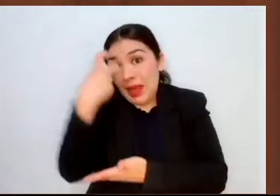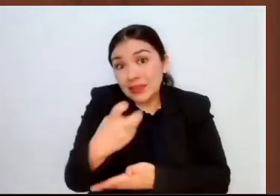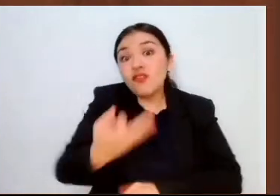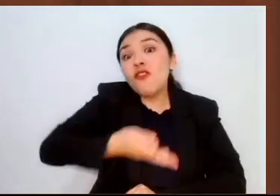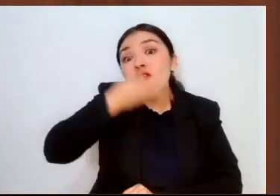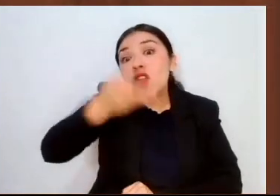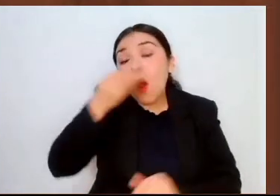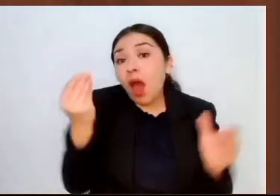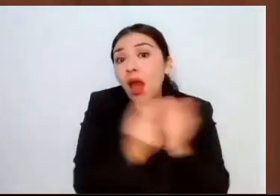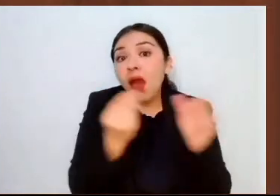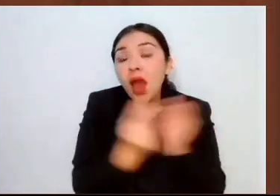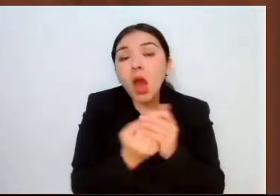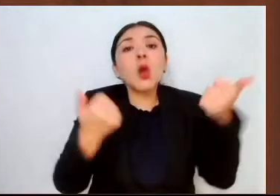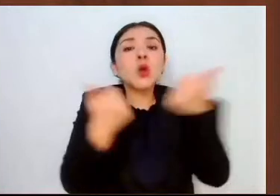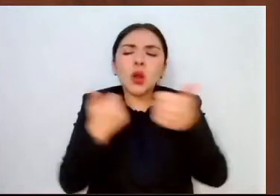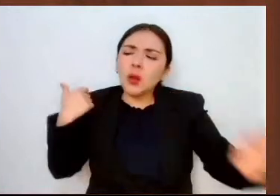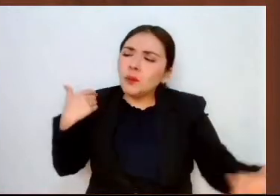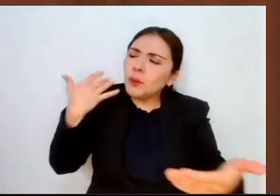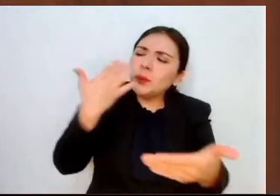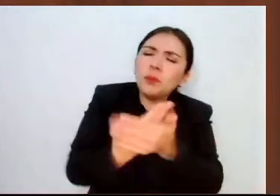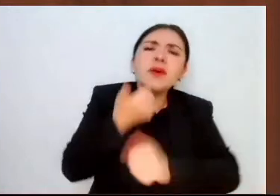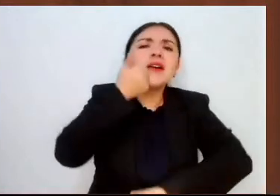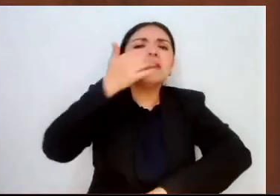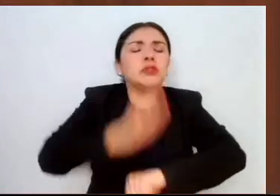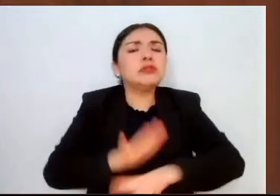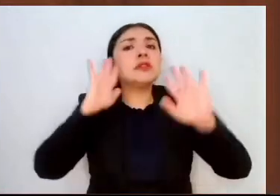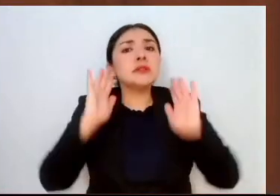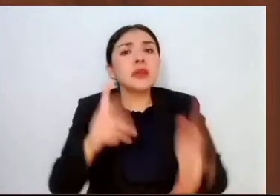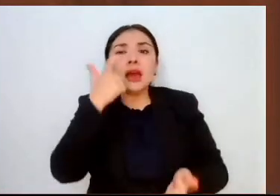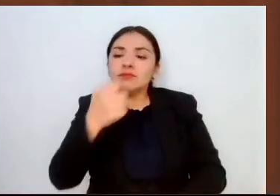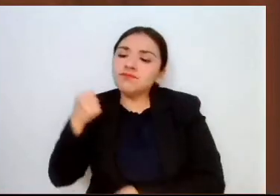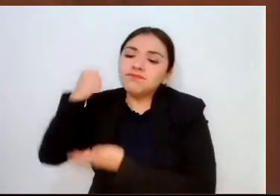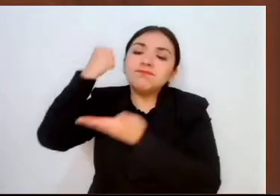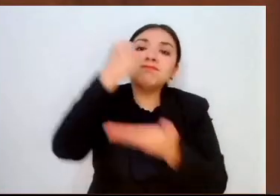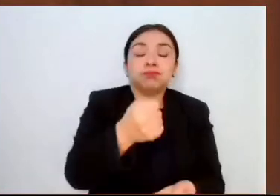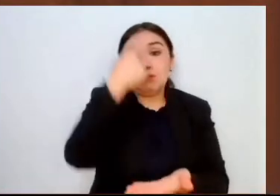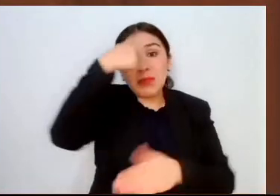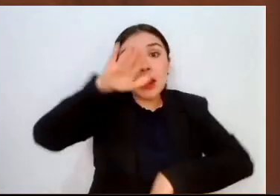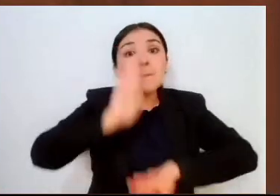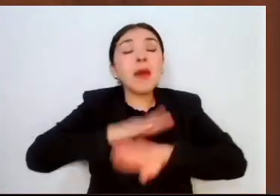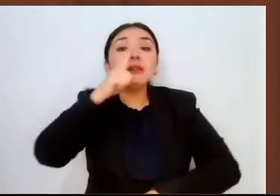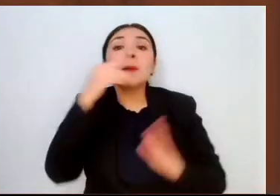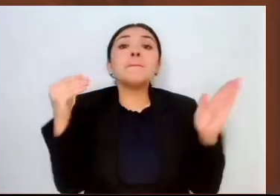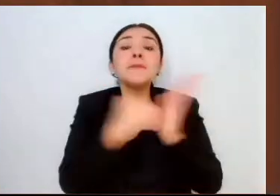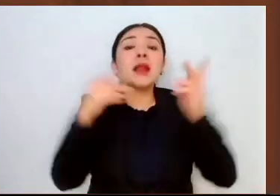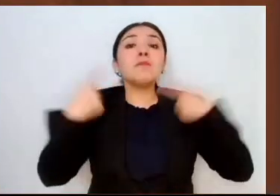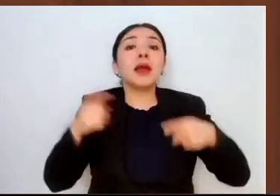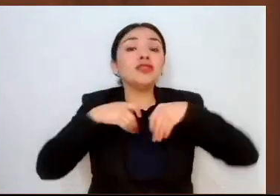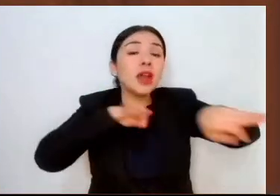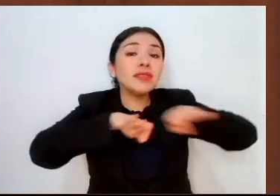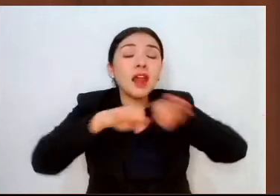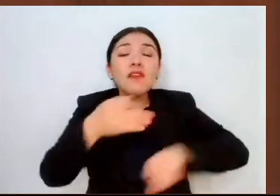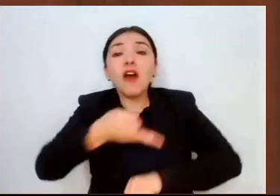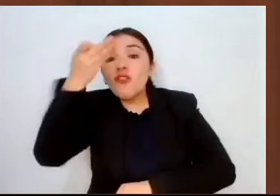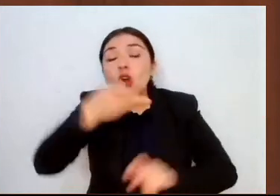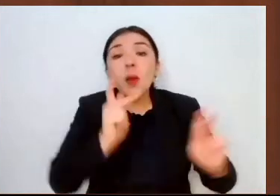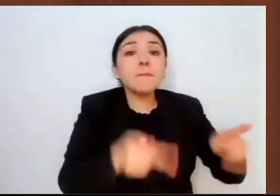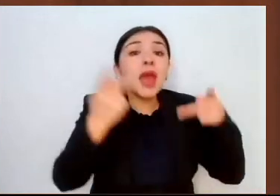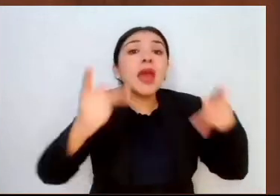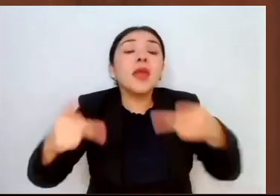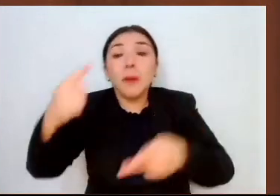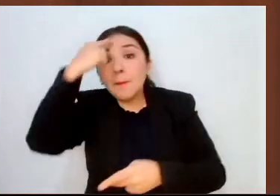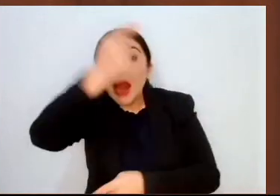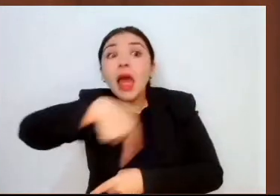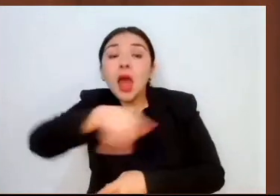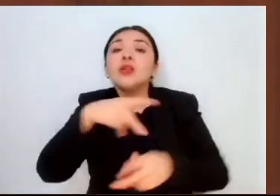largo de la administración, se ha invertido para más de mil floricultores mexiquenses, para que estos